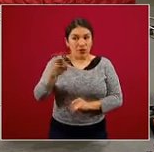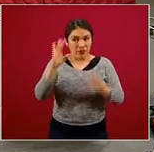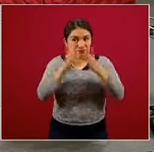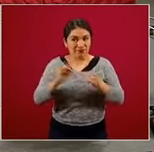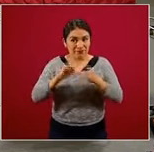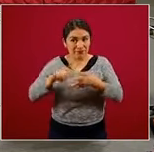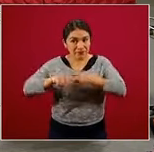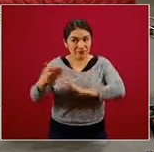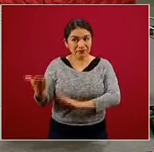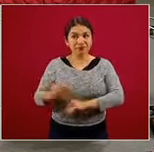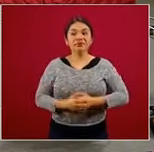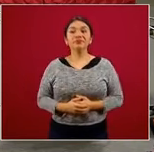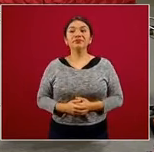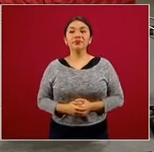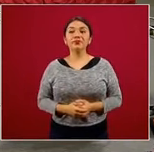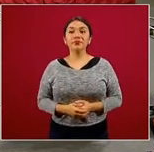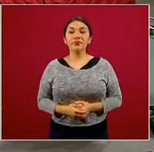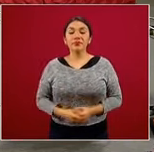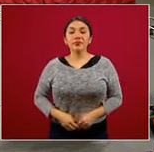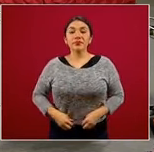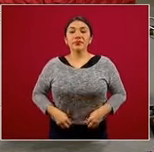iluminar.